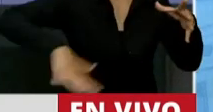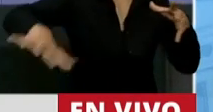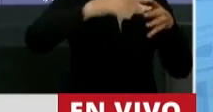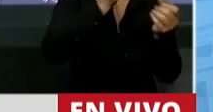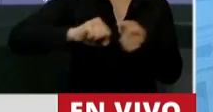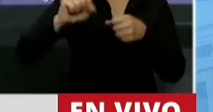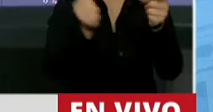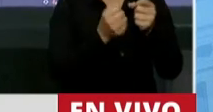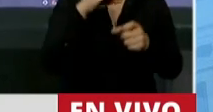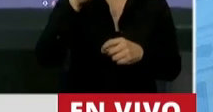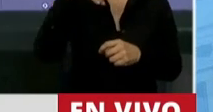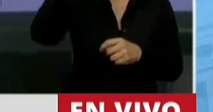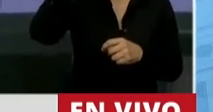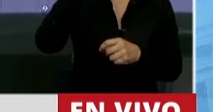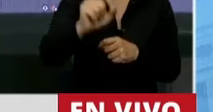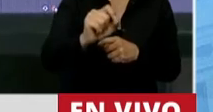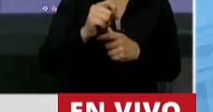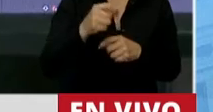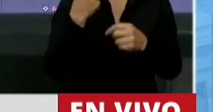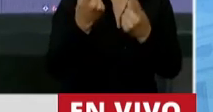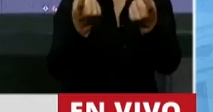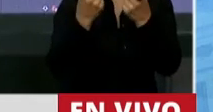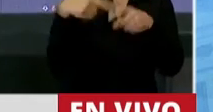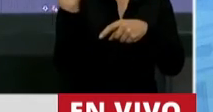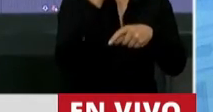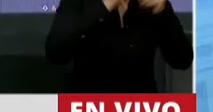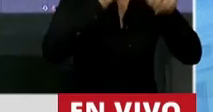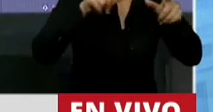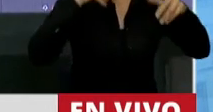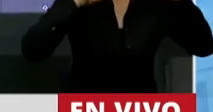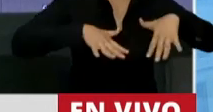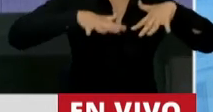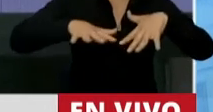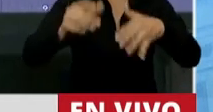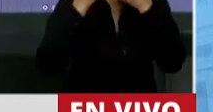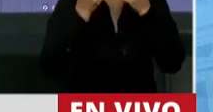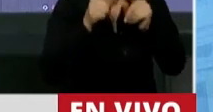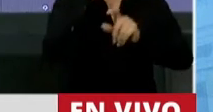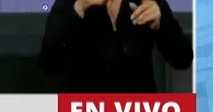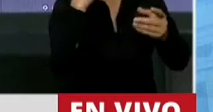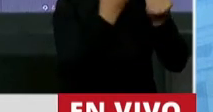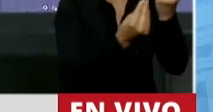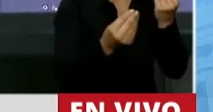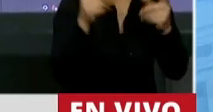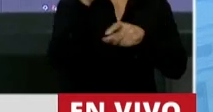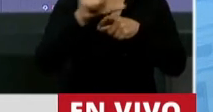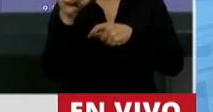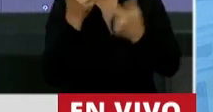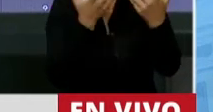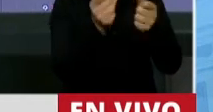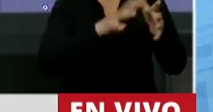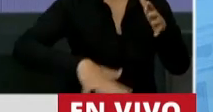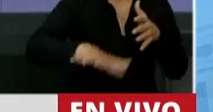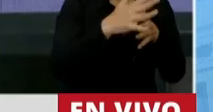Chapeco. Fue necesaria una movilización de actores locales, concejales, defensores del pueblo,